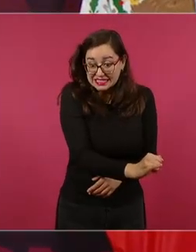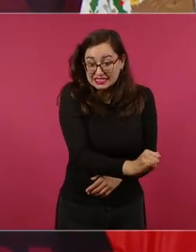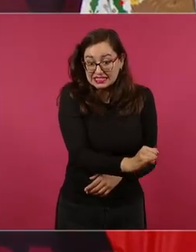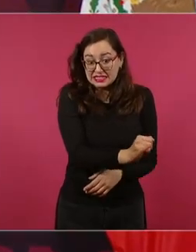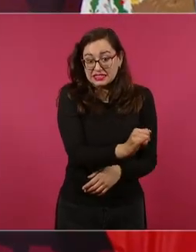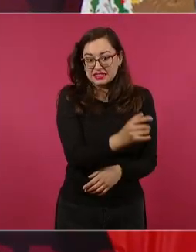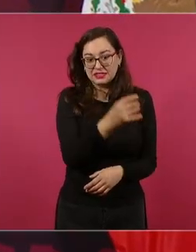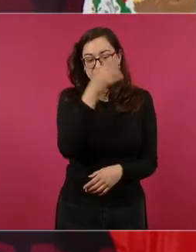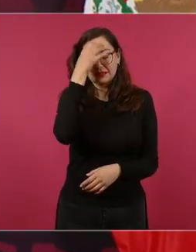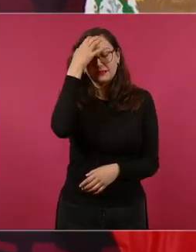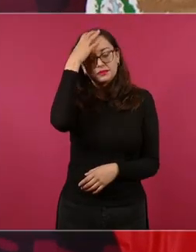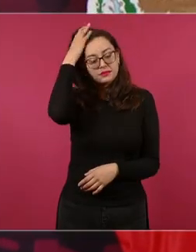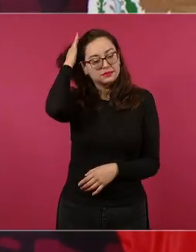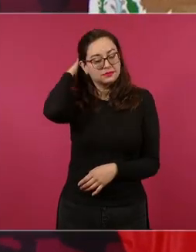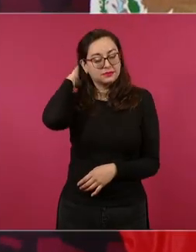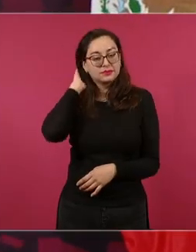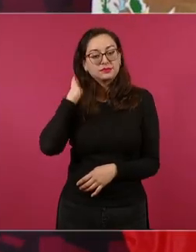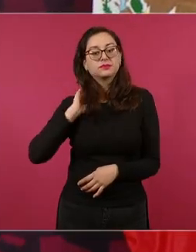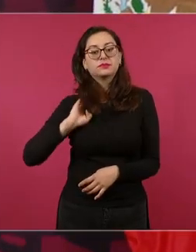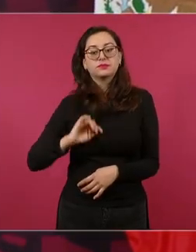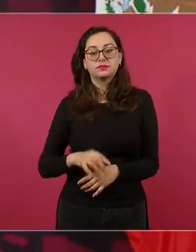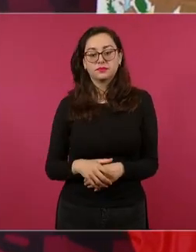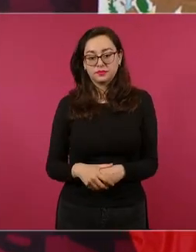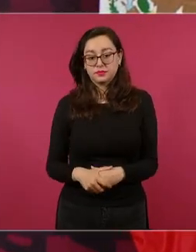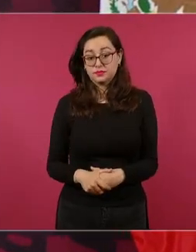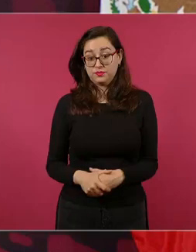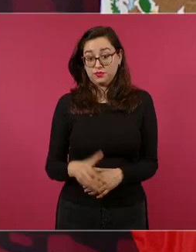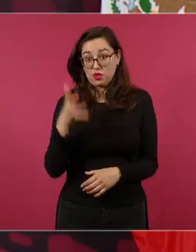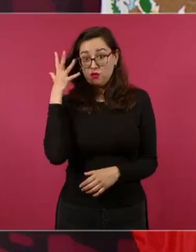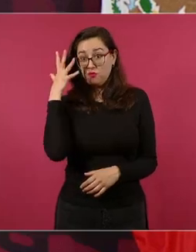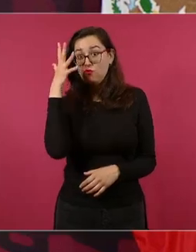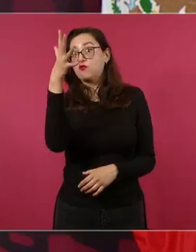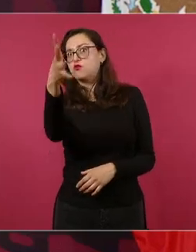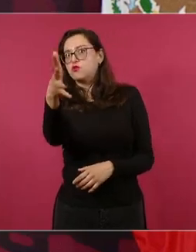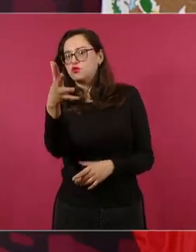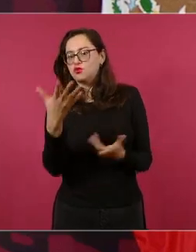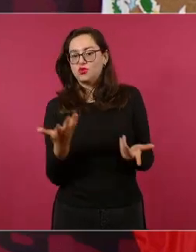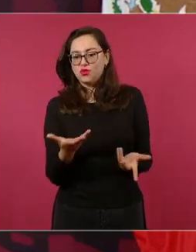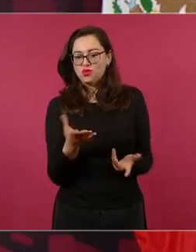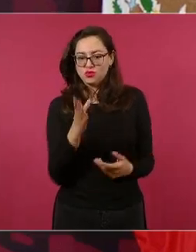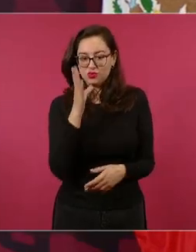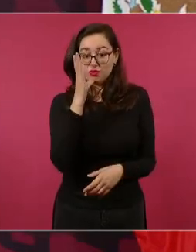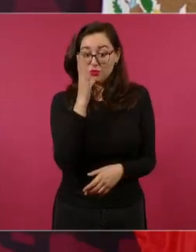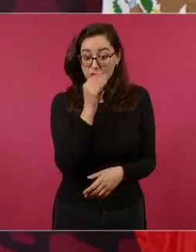saber hacia dónde se va si no tiene uno conocimiento de dónde viene